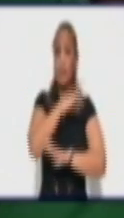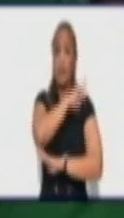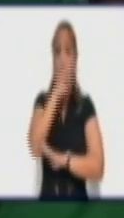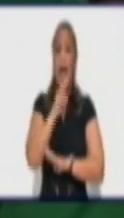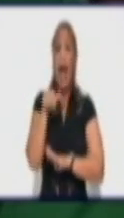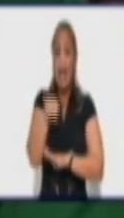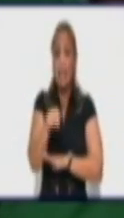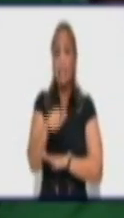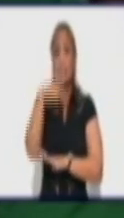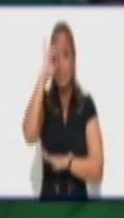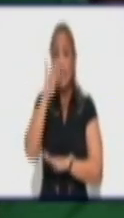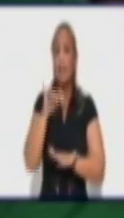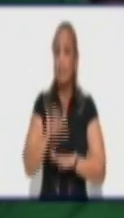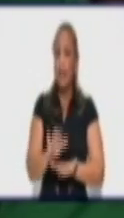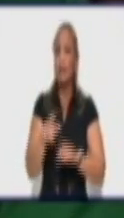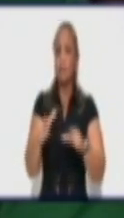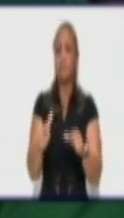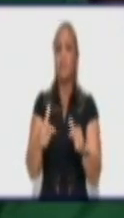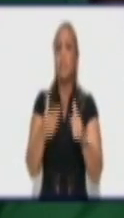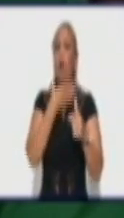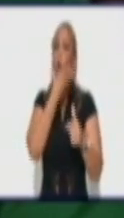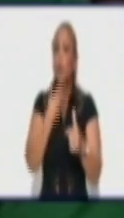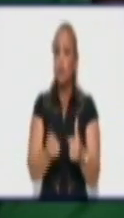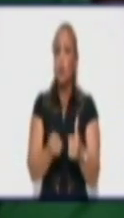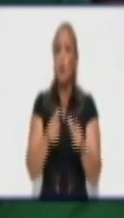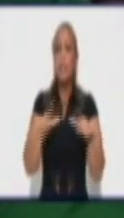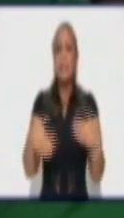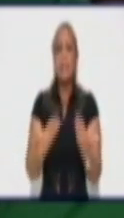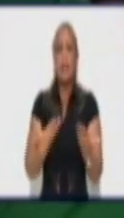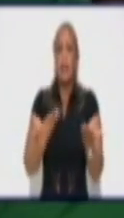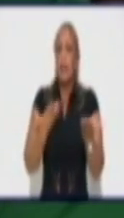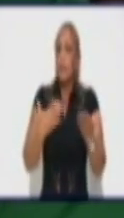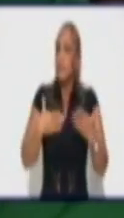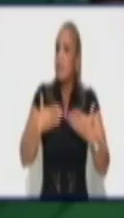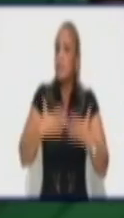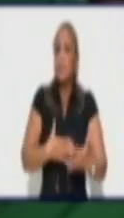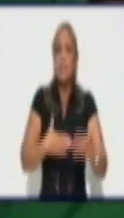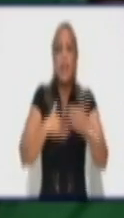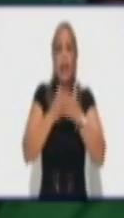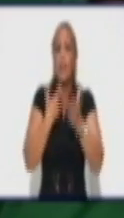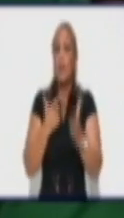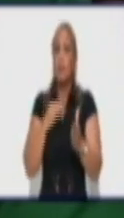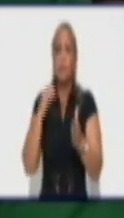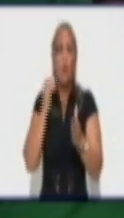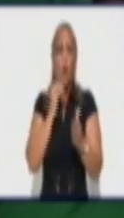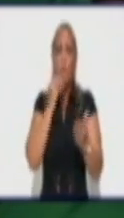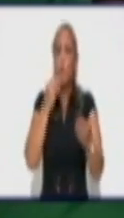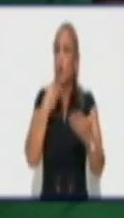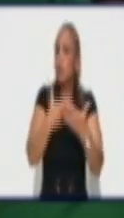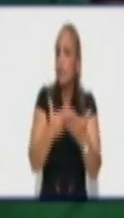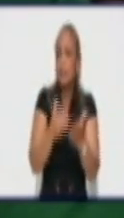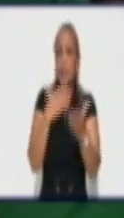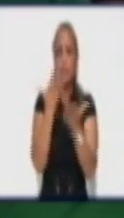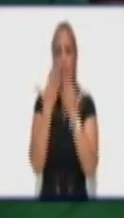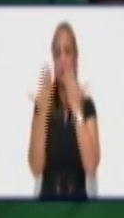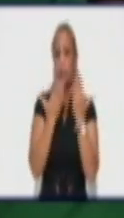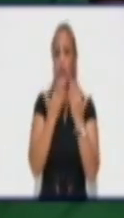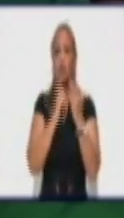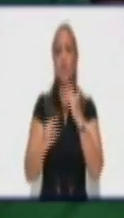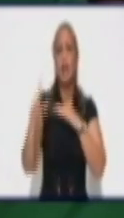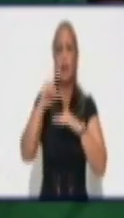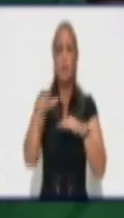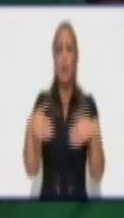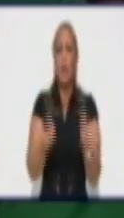la esencia de esa juventud, pero con una juventud llena de oportunidades en un país, un socialismo que ha permitido también abarcar, por supuesto, las más